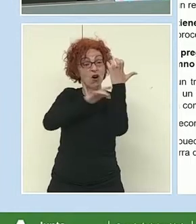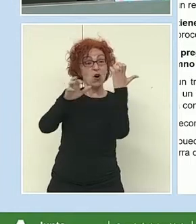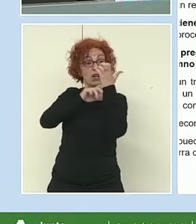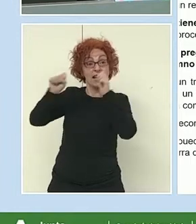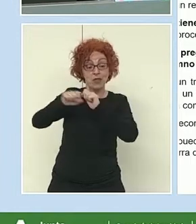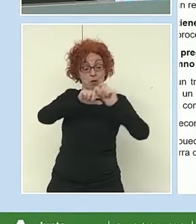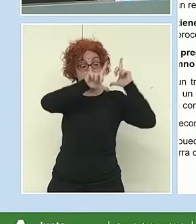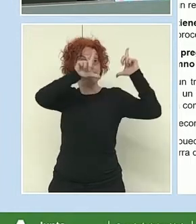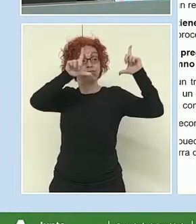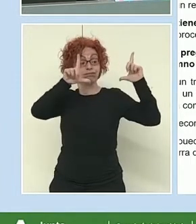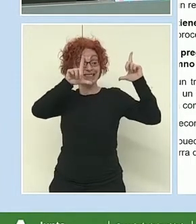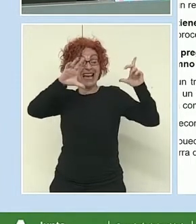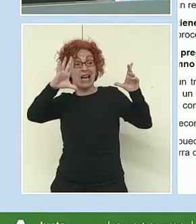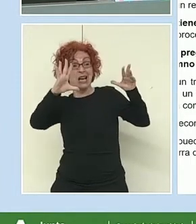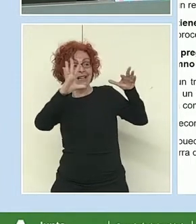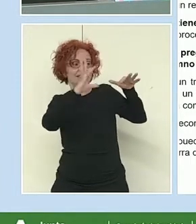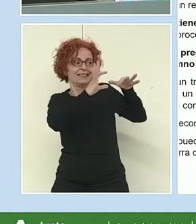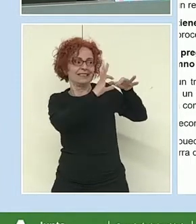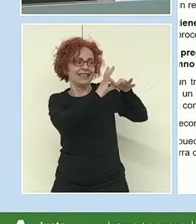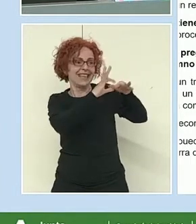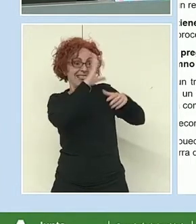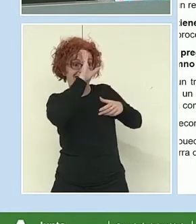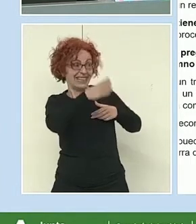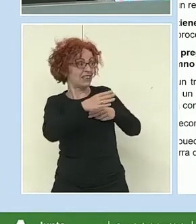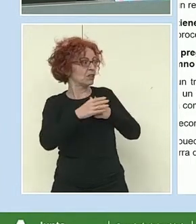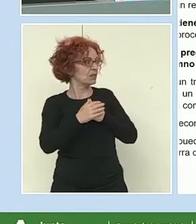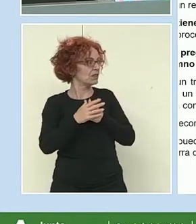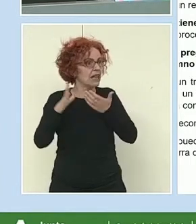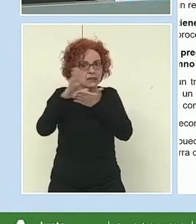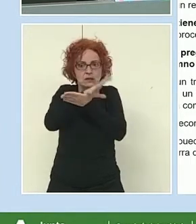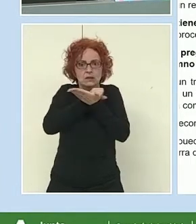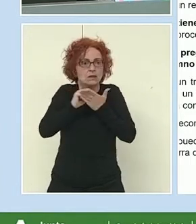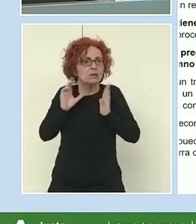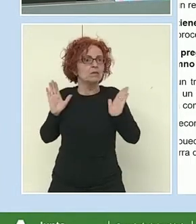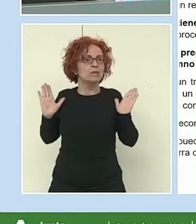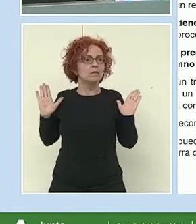Está ya todo. Está todo conectado, ¿eh?